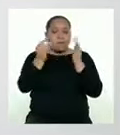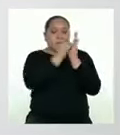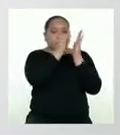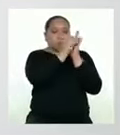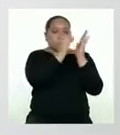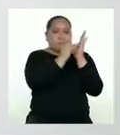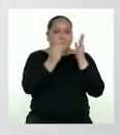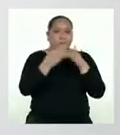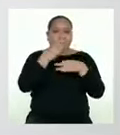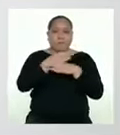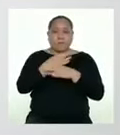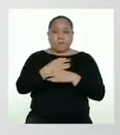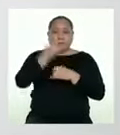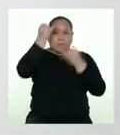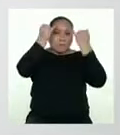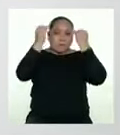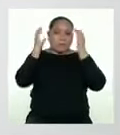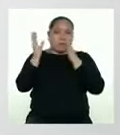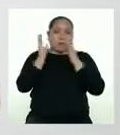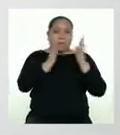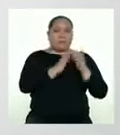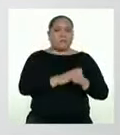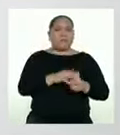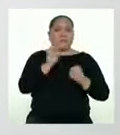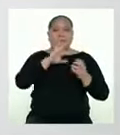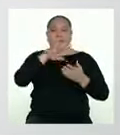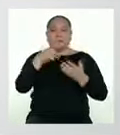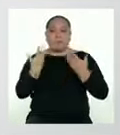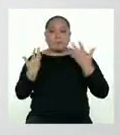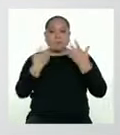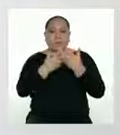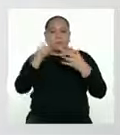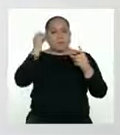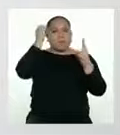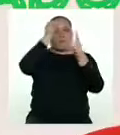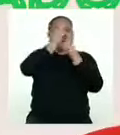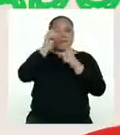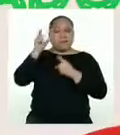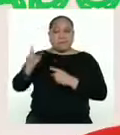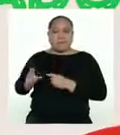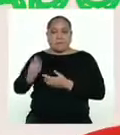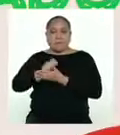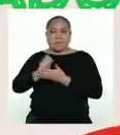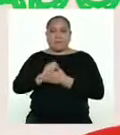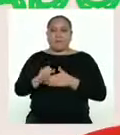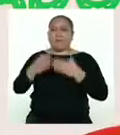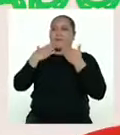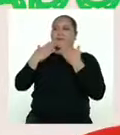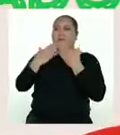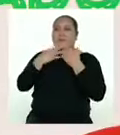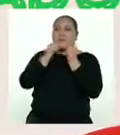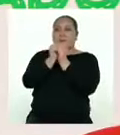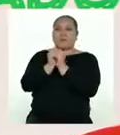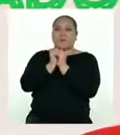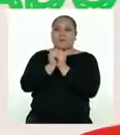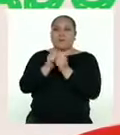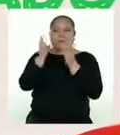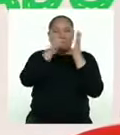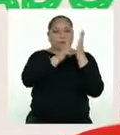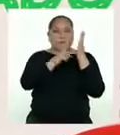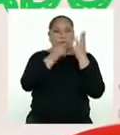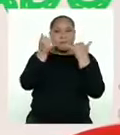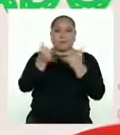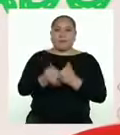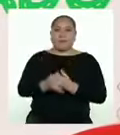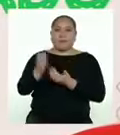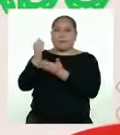coherente y si todo está alineado al propósito del autor. Muchísimas gracias por acompañarnos en la lectura de